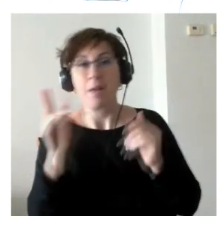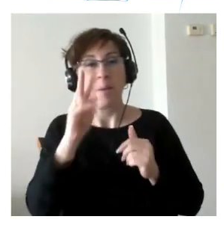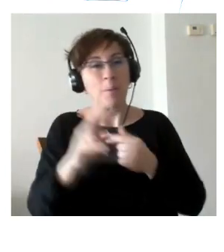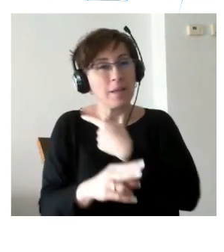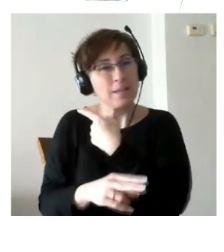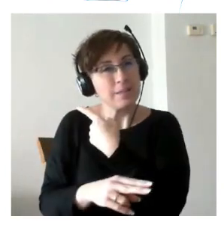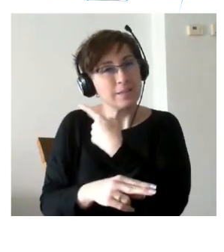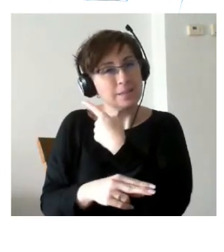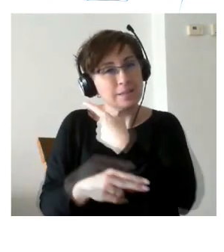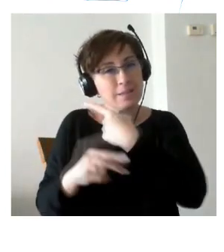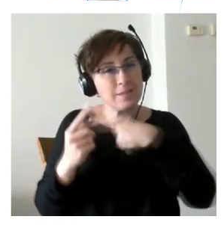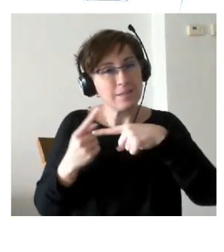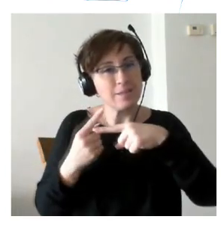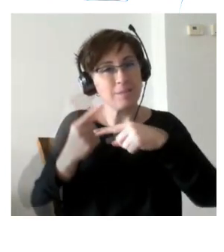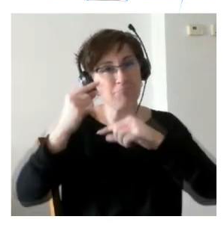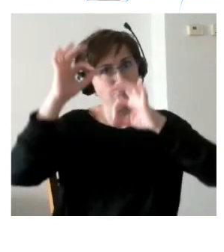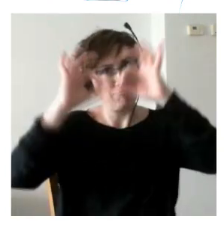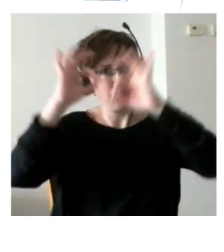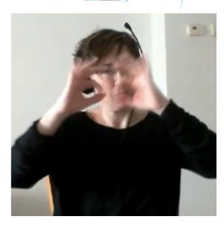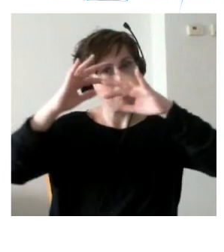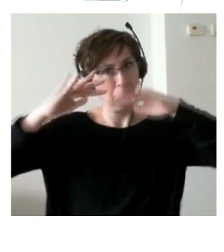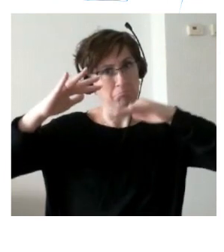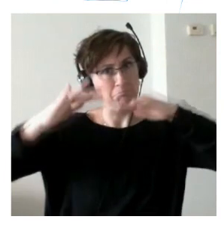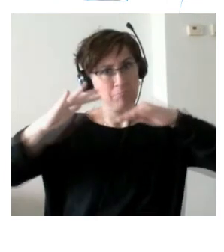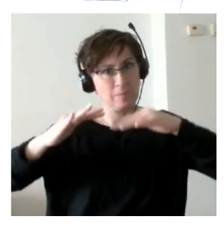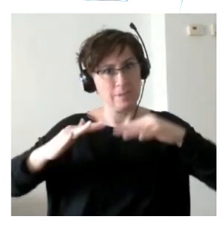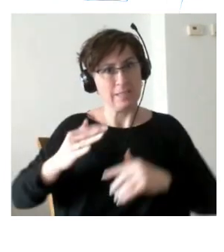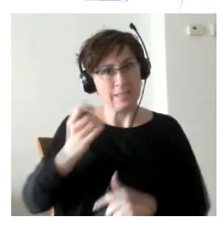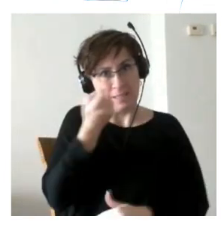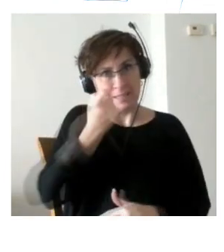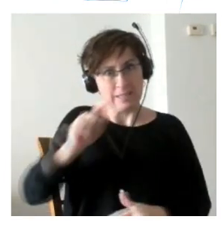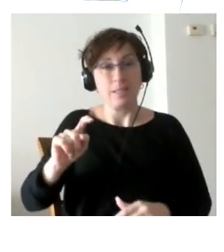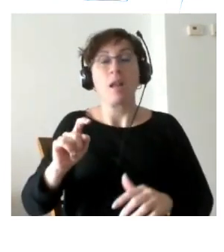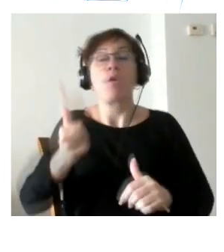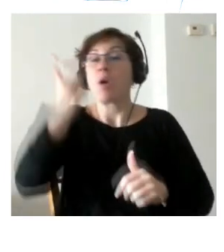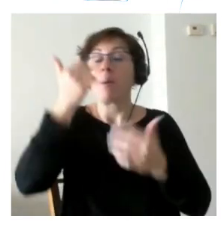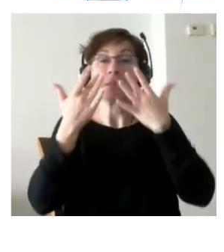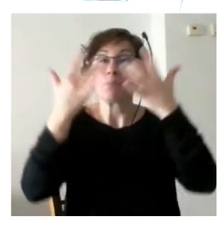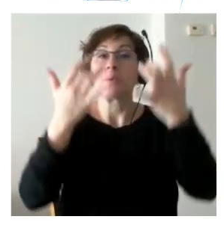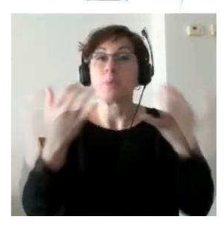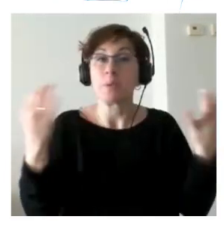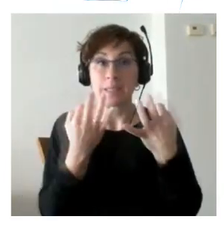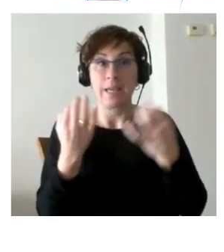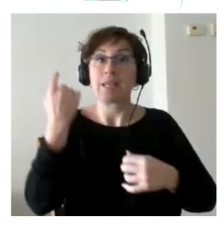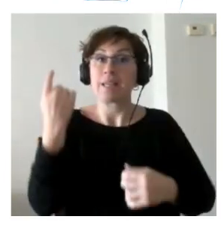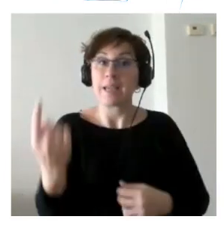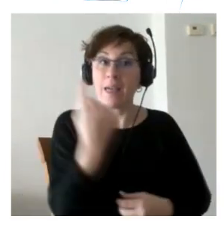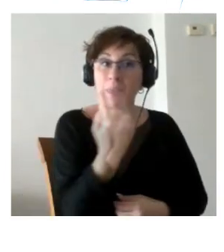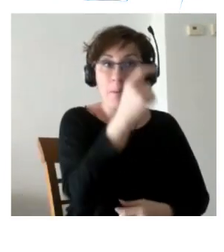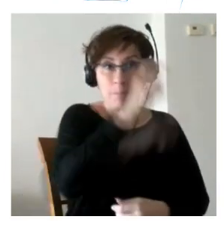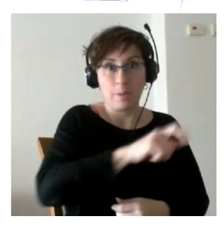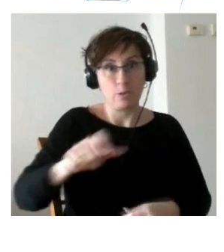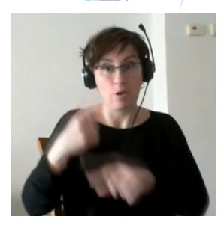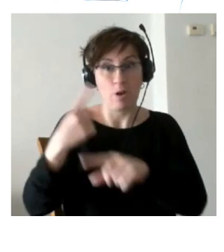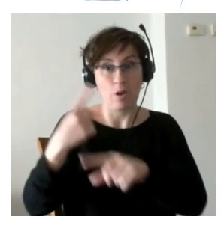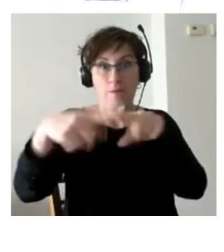bastante proporcional pero lo significativo es que las personas cada una es diferente de la otra y que